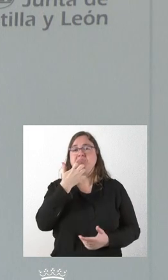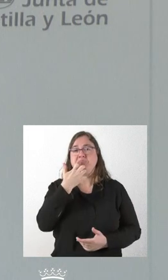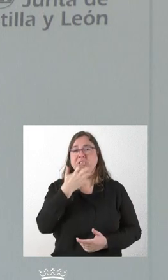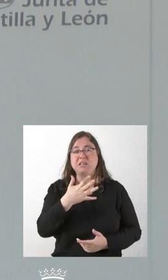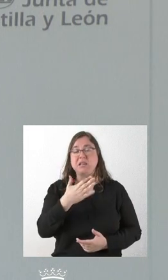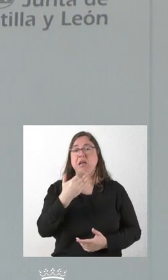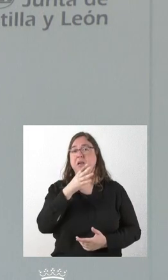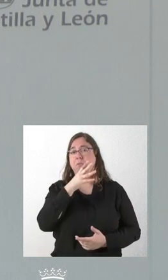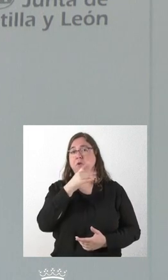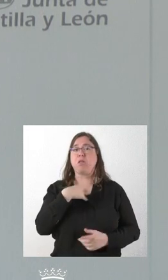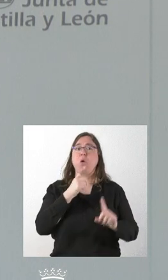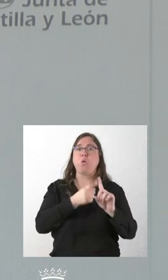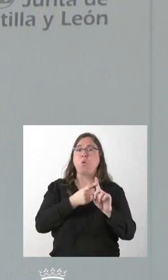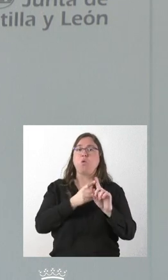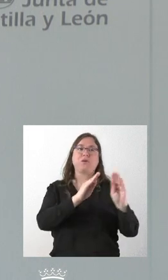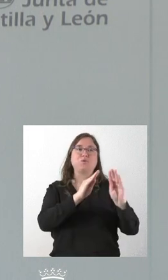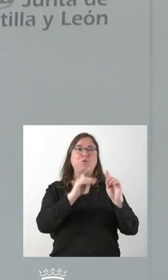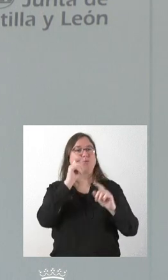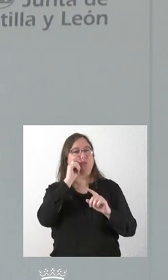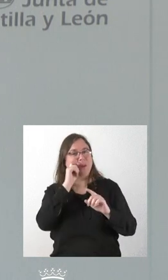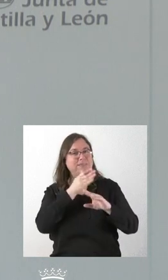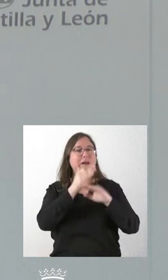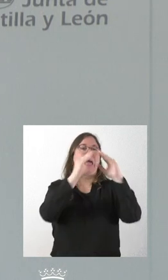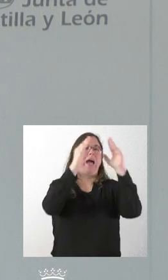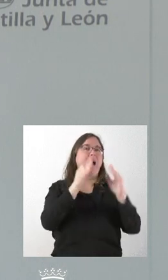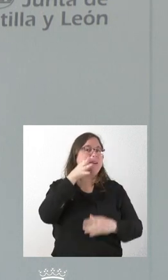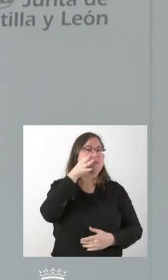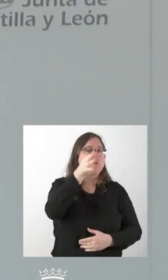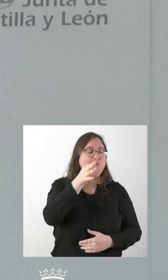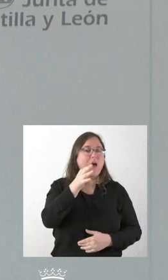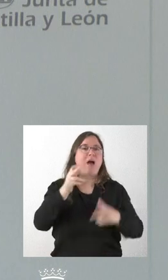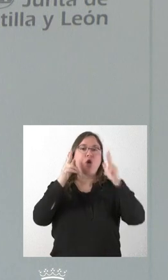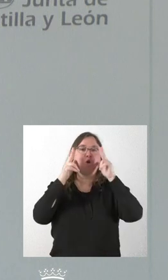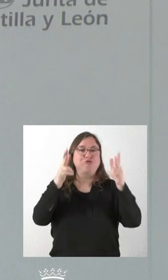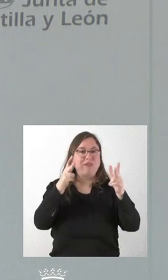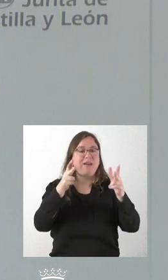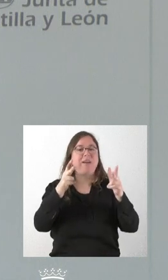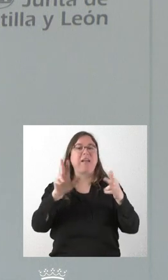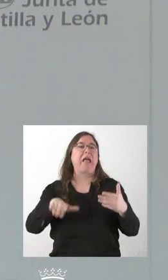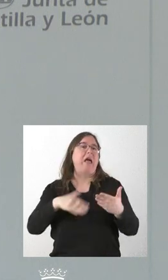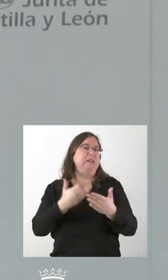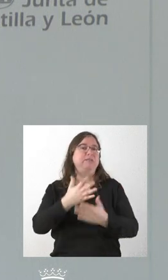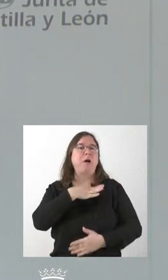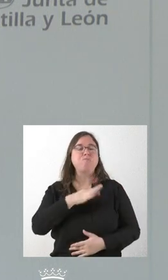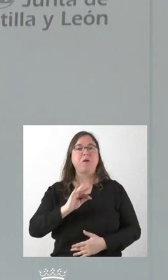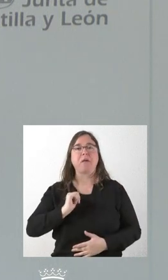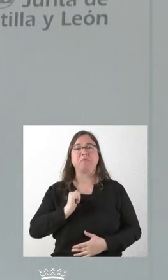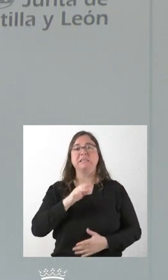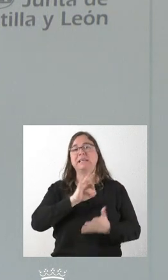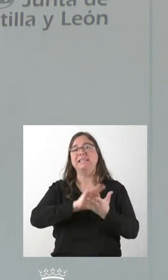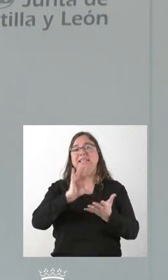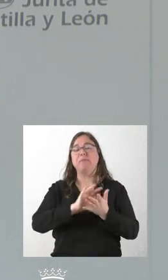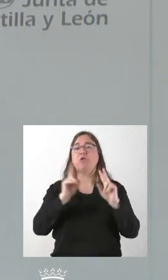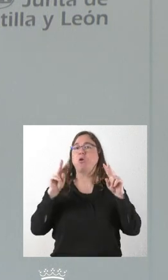hagan uso de los establecimientos turísticos, de las casas rurales, de los alojamientos, de la posibilidad de tener algún servicio de